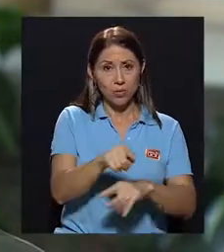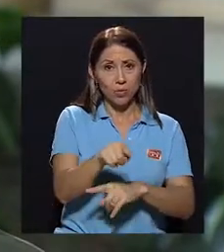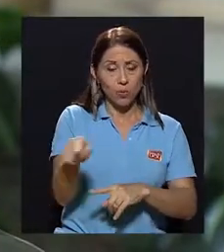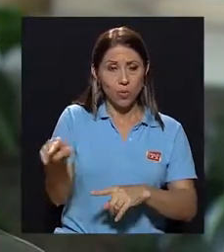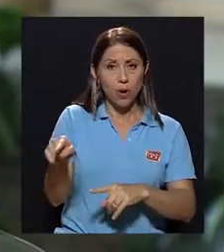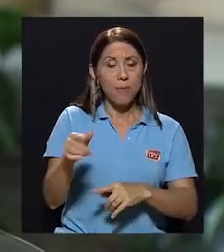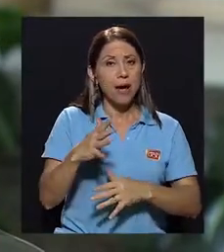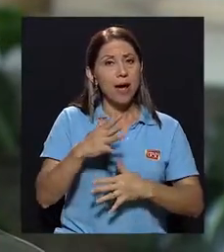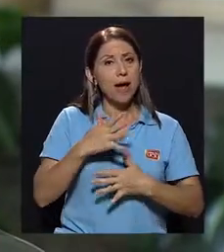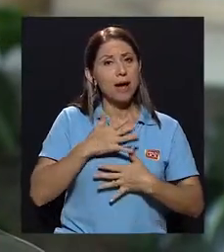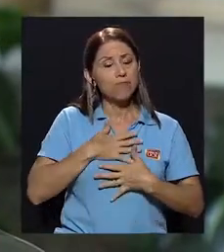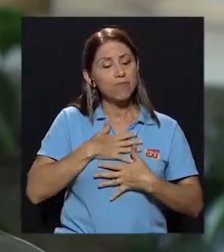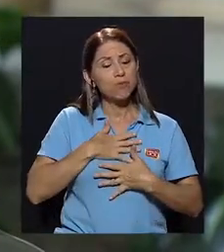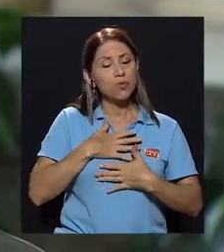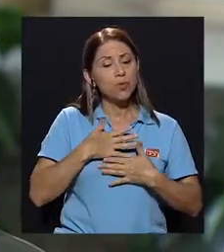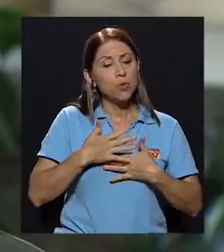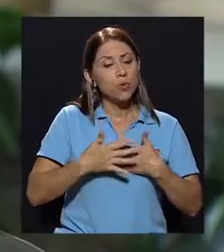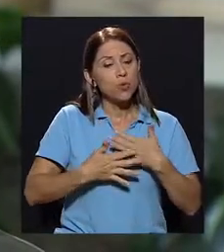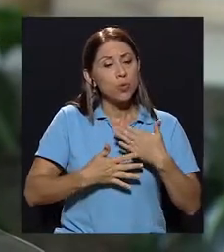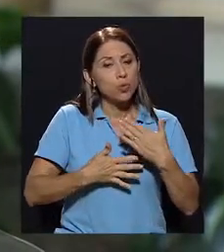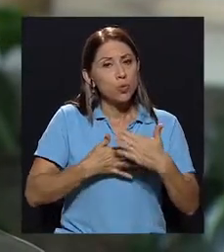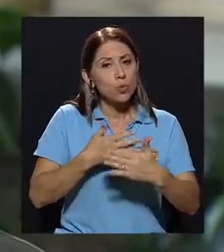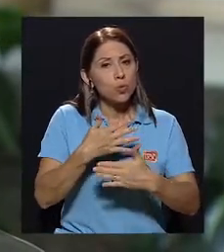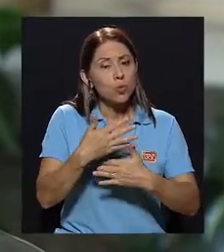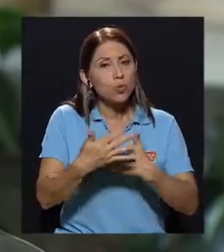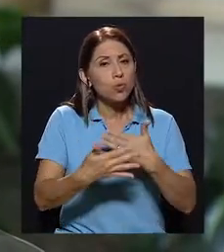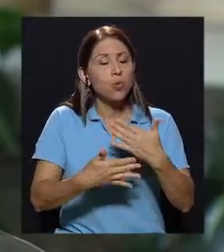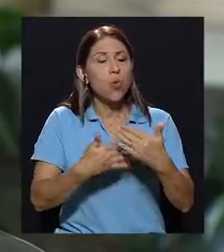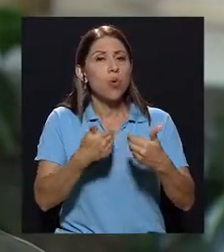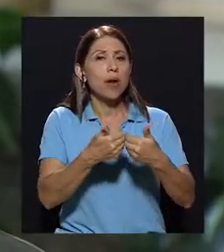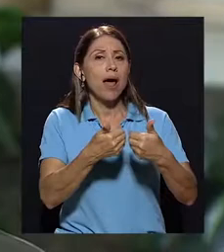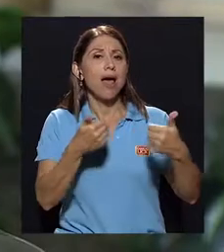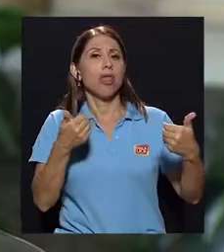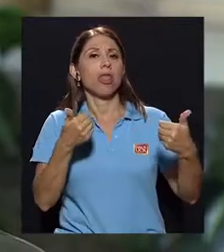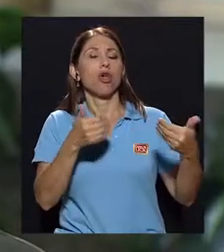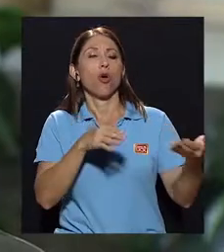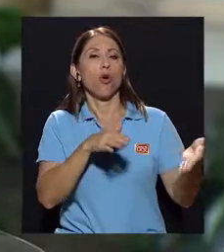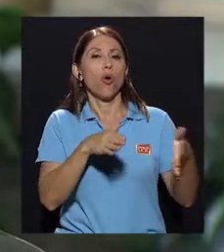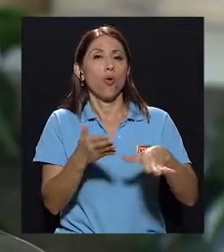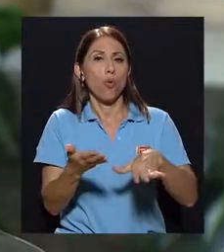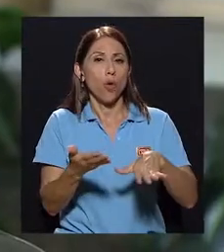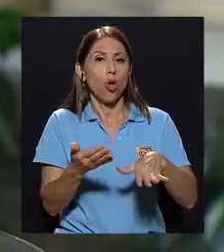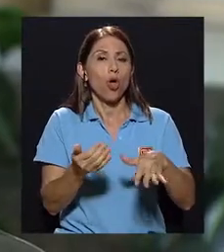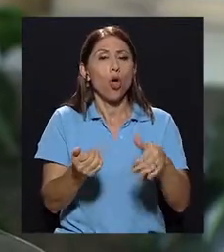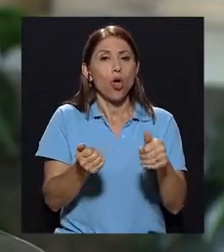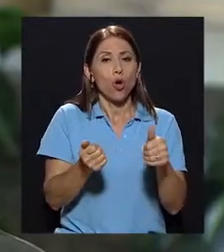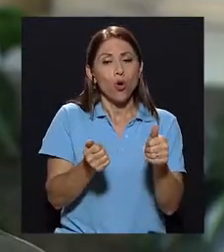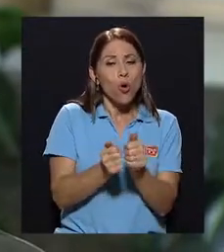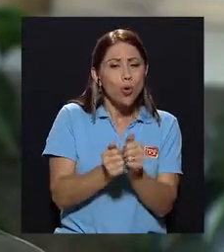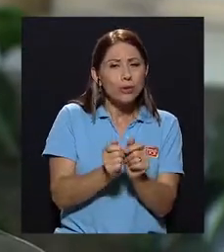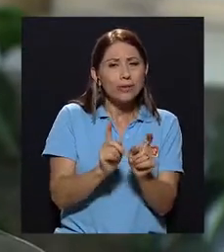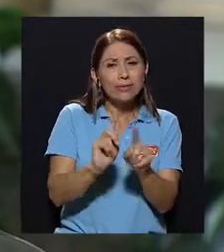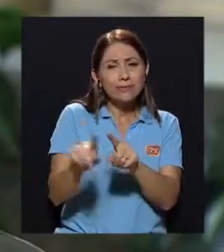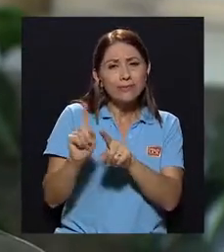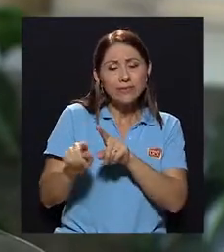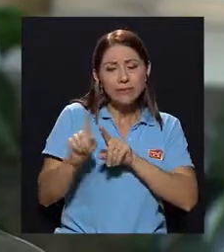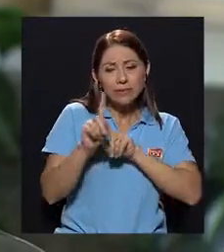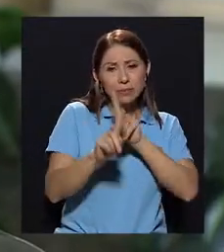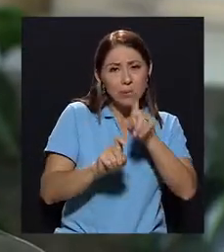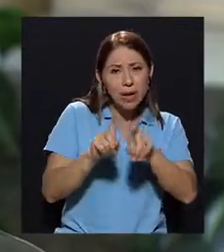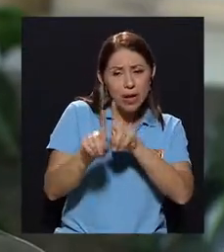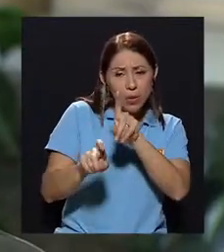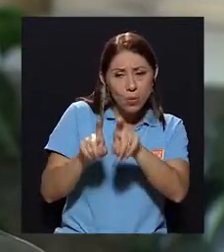duelo, o perdón, una pérdida, a partir de toda una serie de preguntas que se va haciendo, de